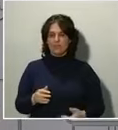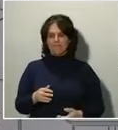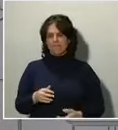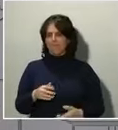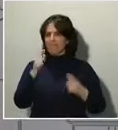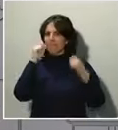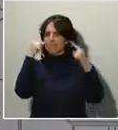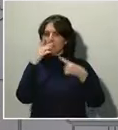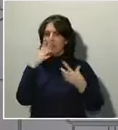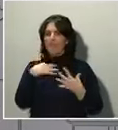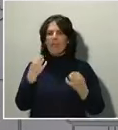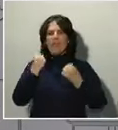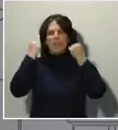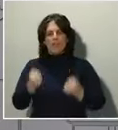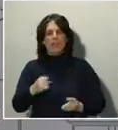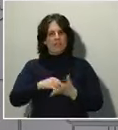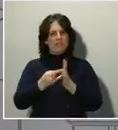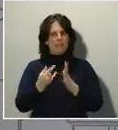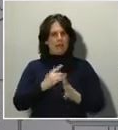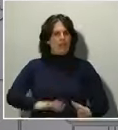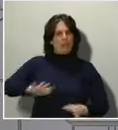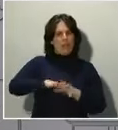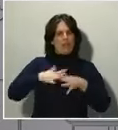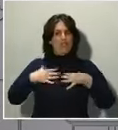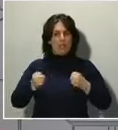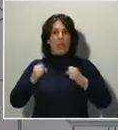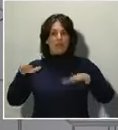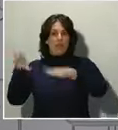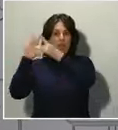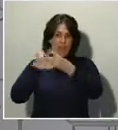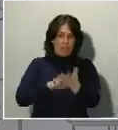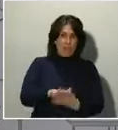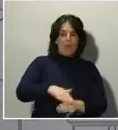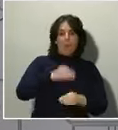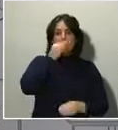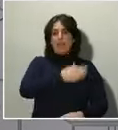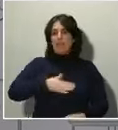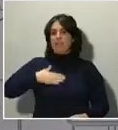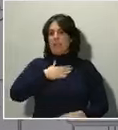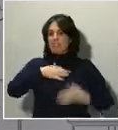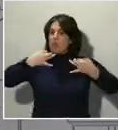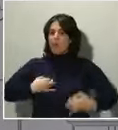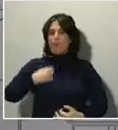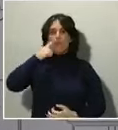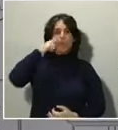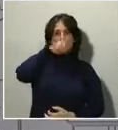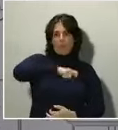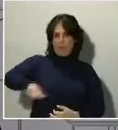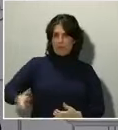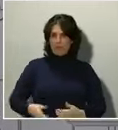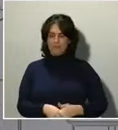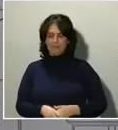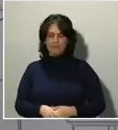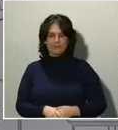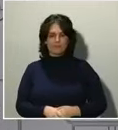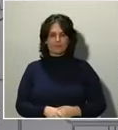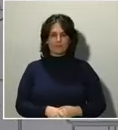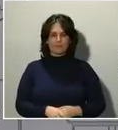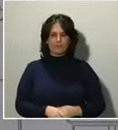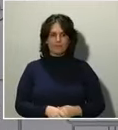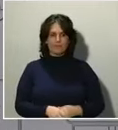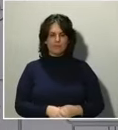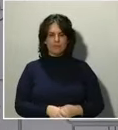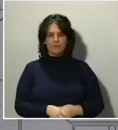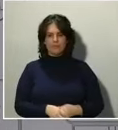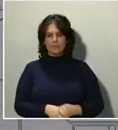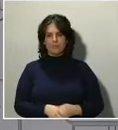conjunto, el estado del bienestar, la seguridad humana. Ahora, en todo caso, es el momento de la unidad de